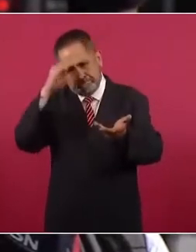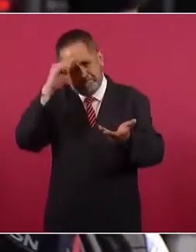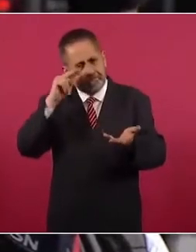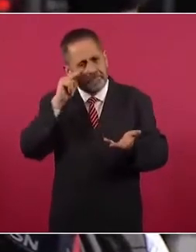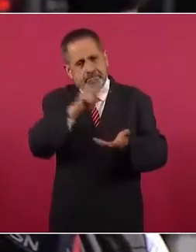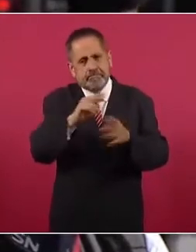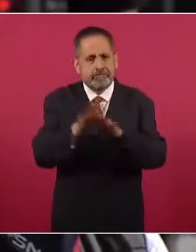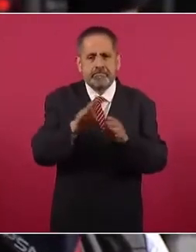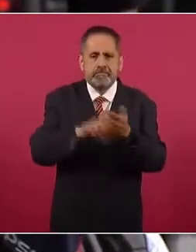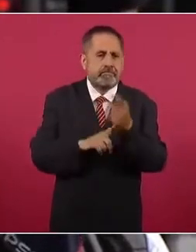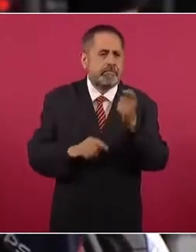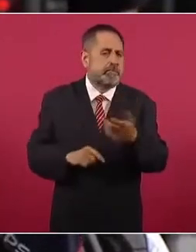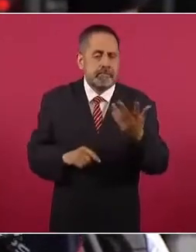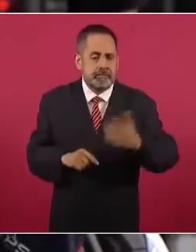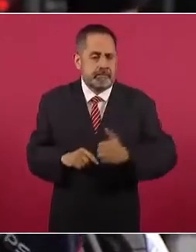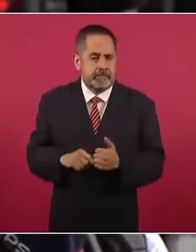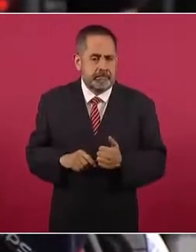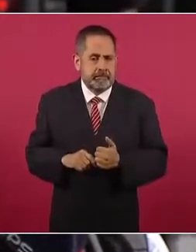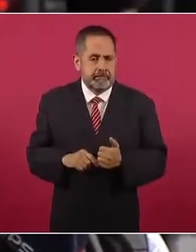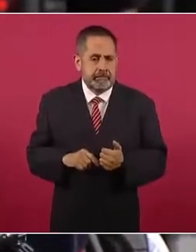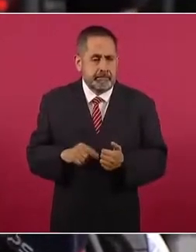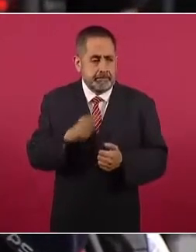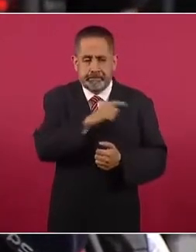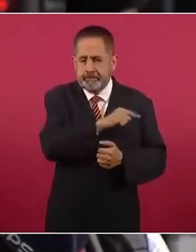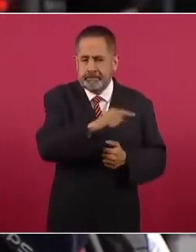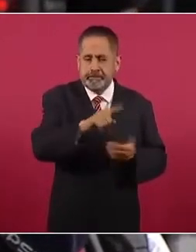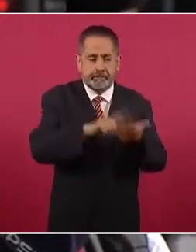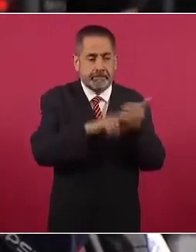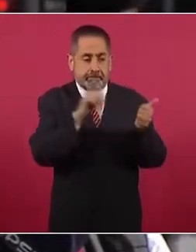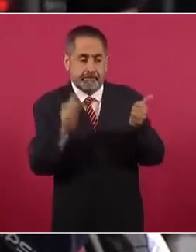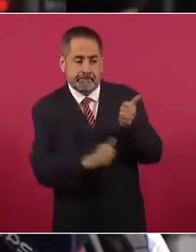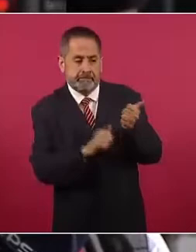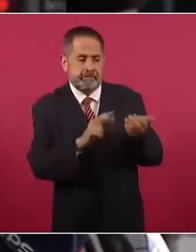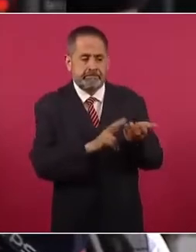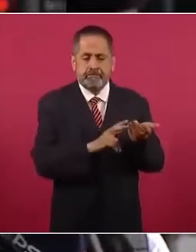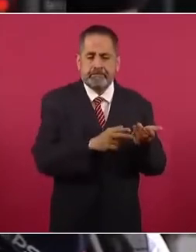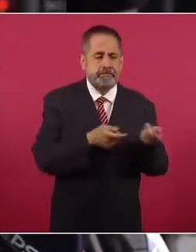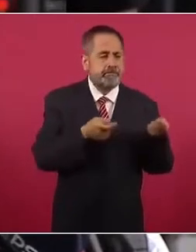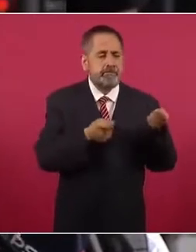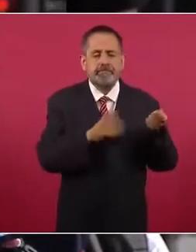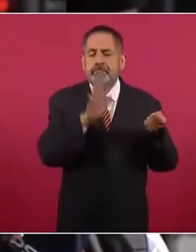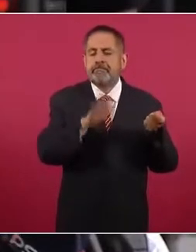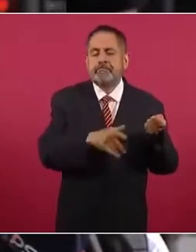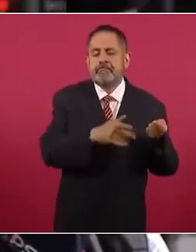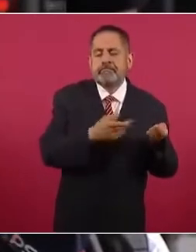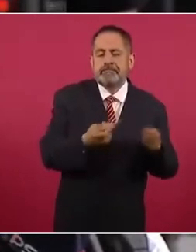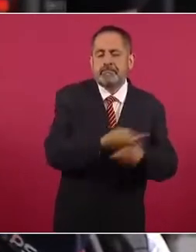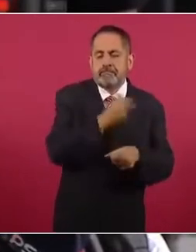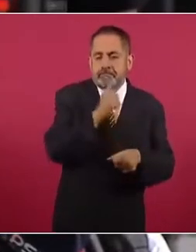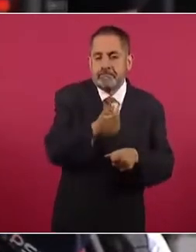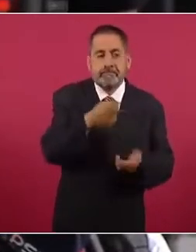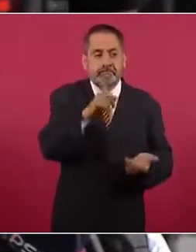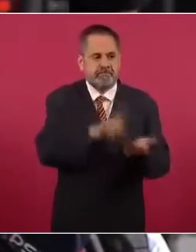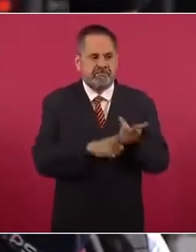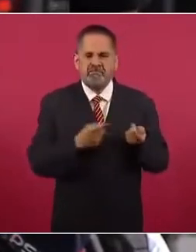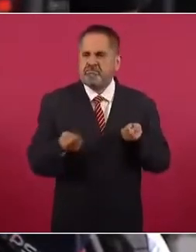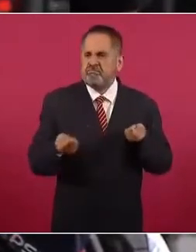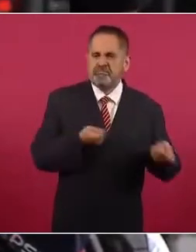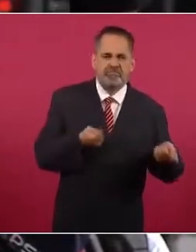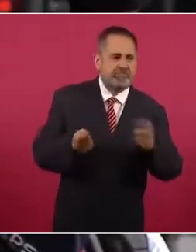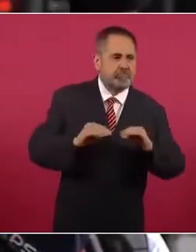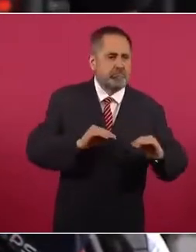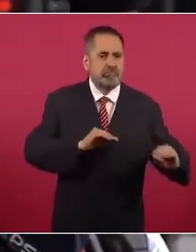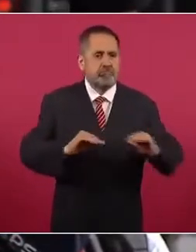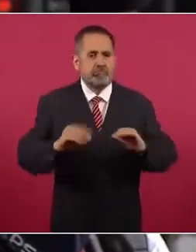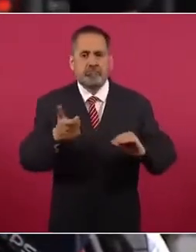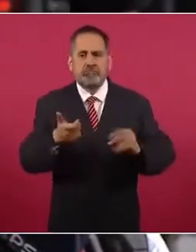que se hayan valido de estas personas que tienen cargos menores y que pudieran ser menores, pero que en realidad eran las que podían mover todas estas